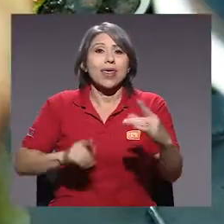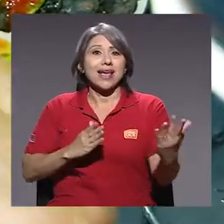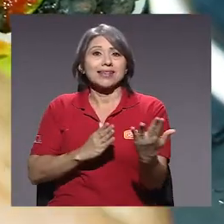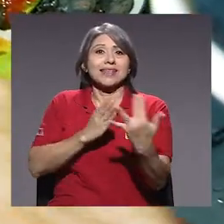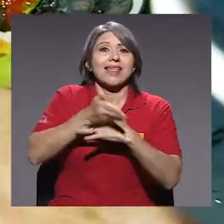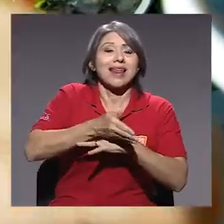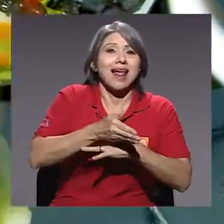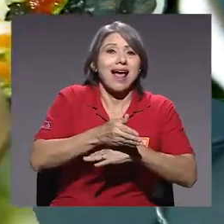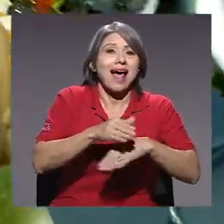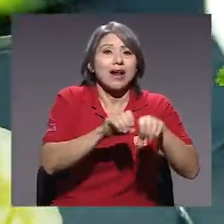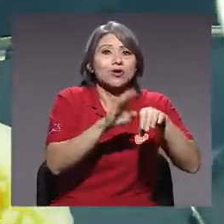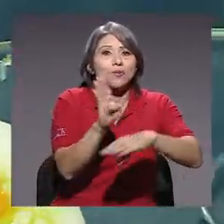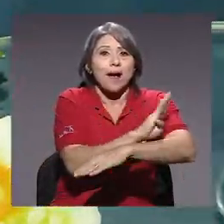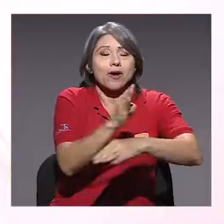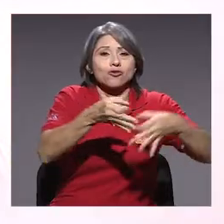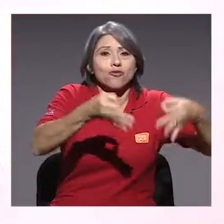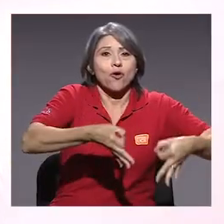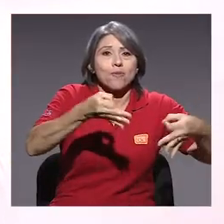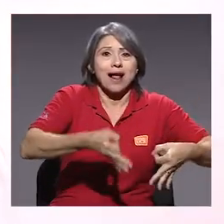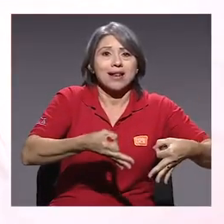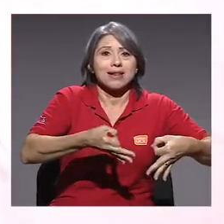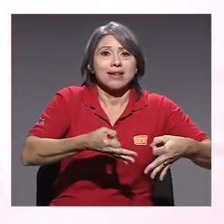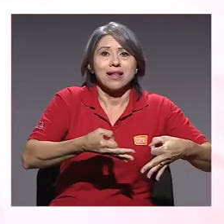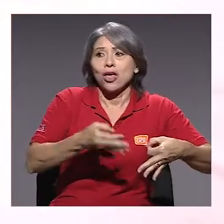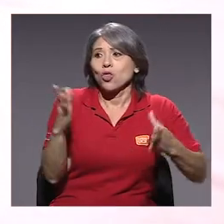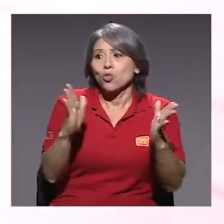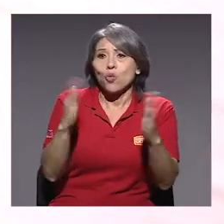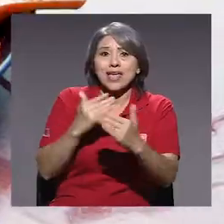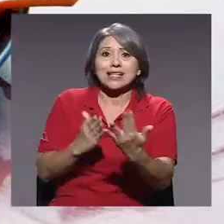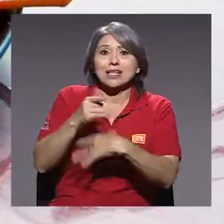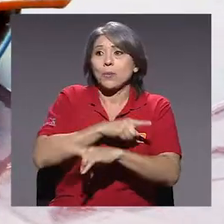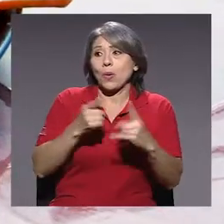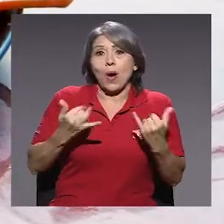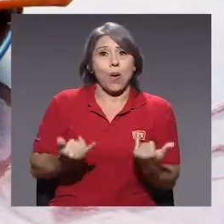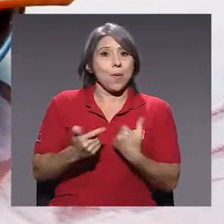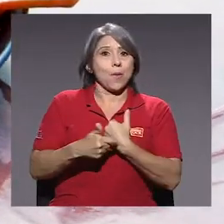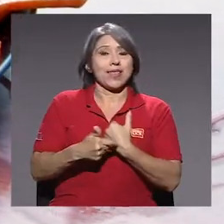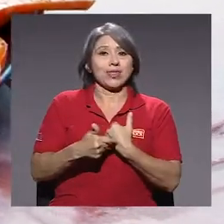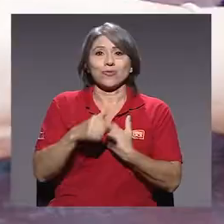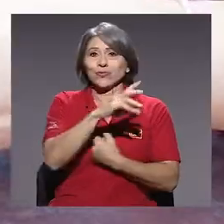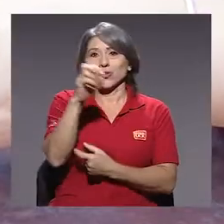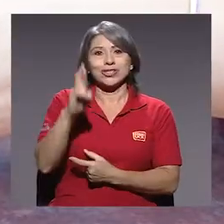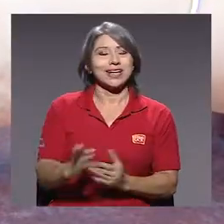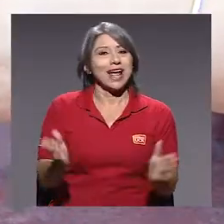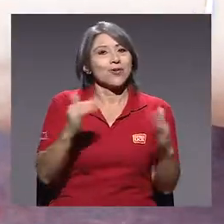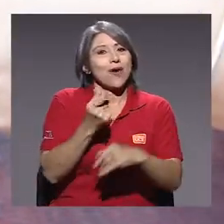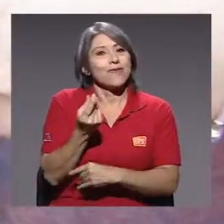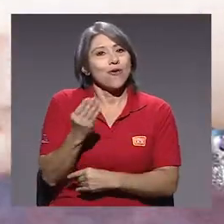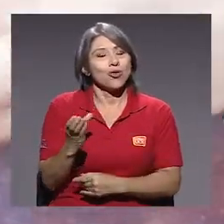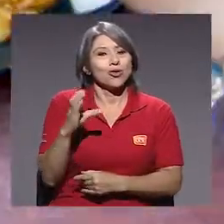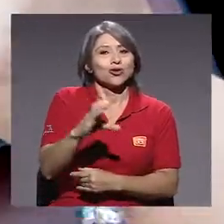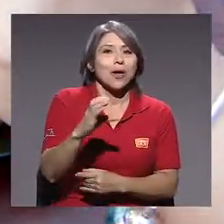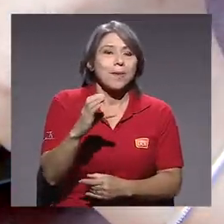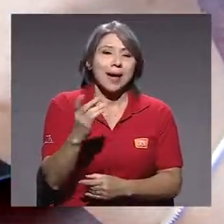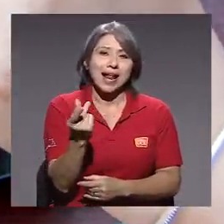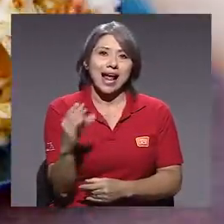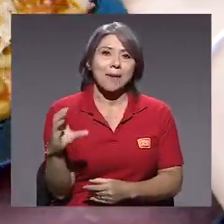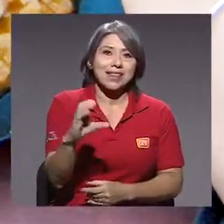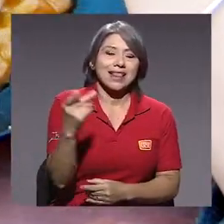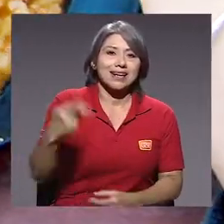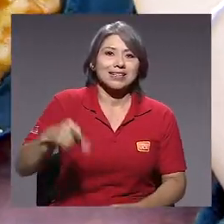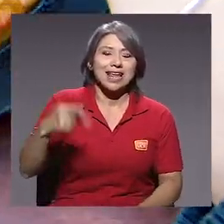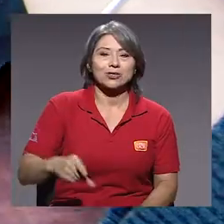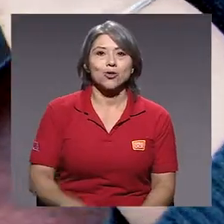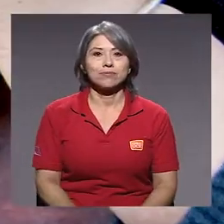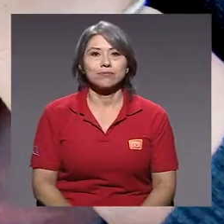formal, verdad, esas líneas de créditos a las cuales son inaccesibles. Pero de momento sí no existen fondos en Costa Rica que vengan a Capital de Riesgo.